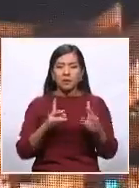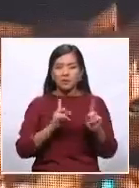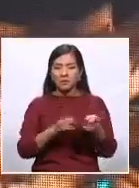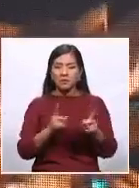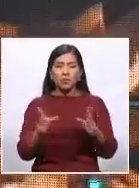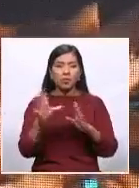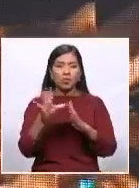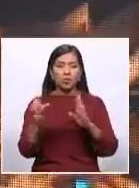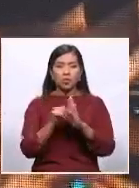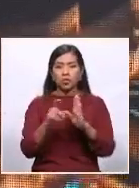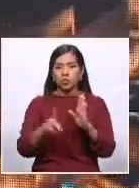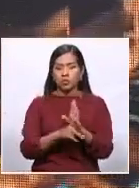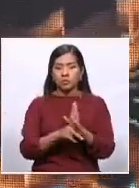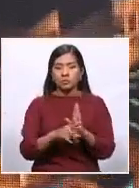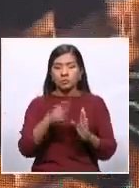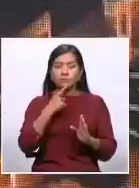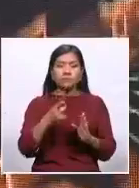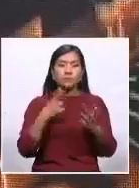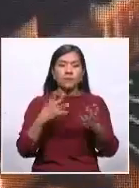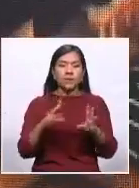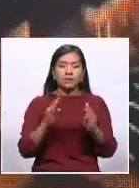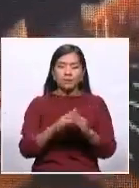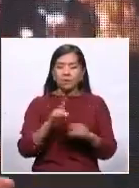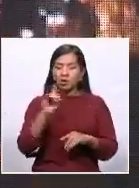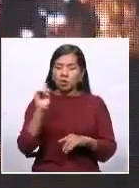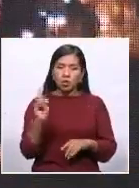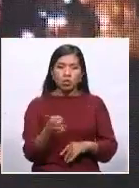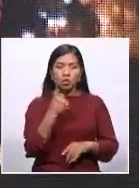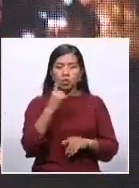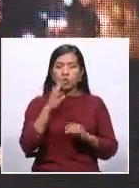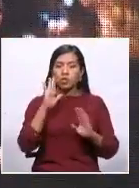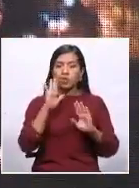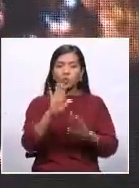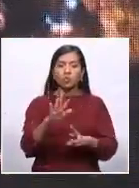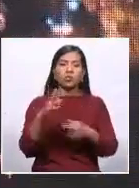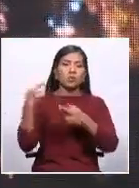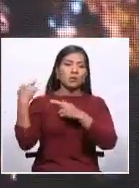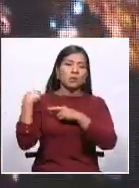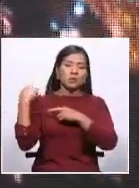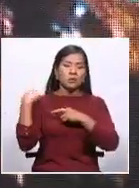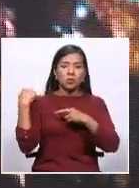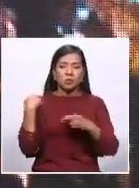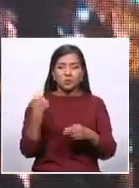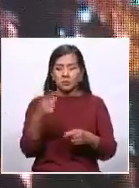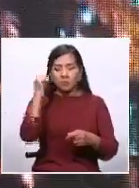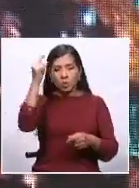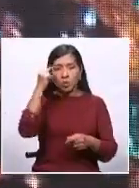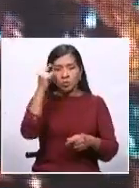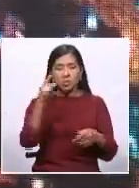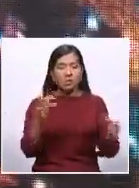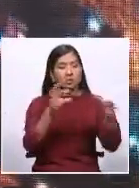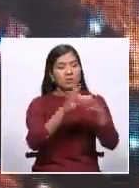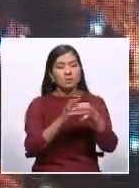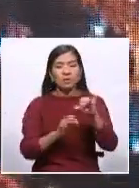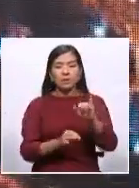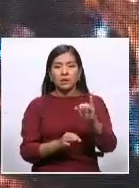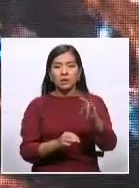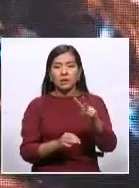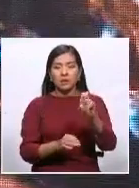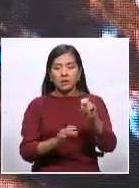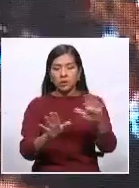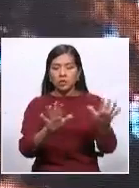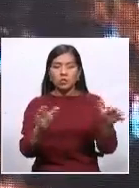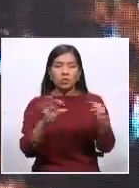constitución que le da como carácter exclusivo o privativo a el gobierno nacional el